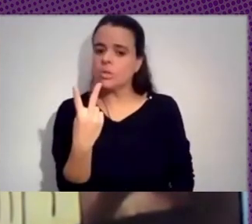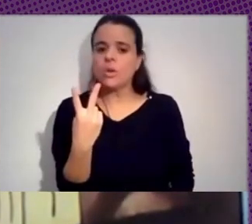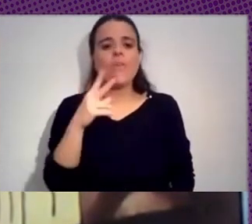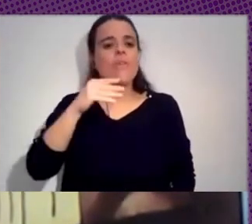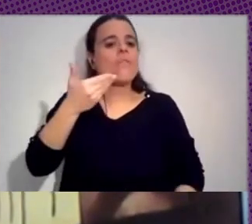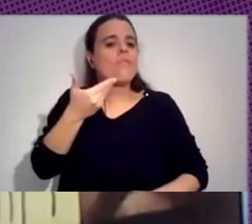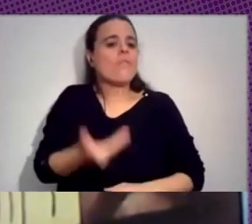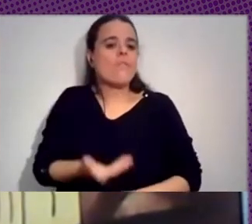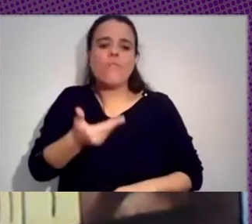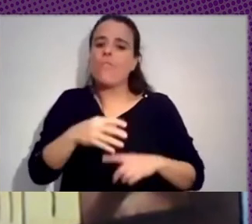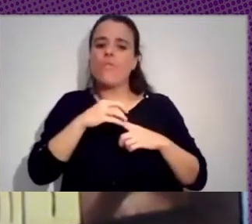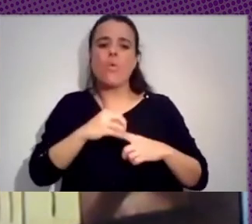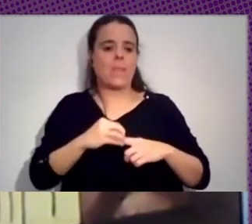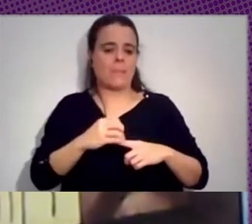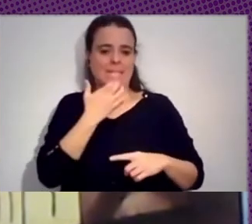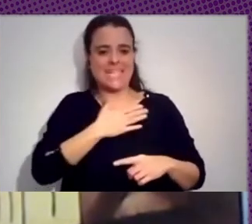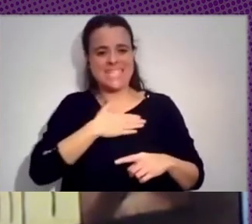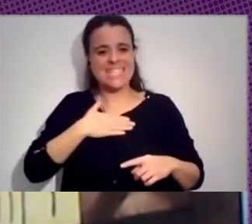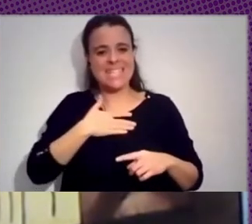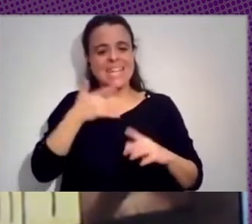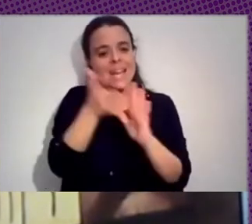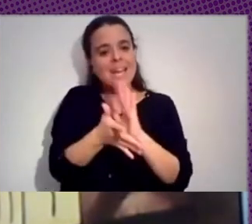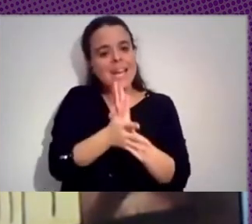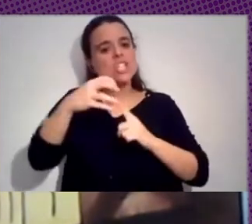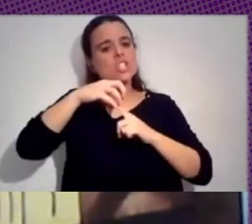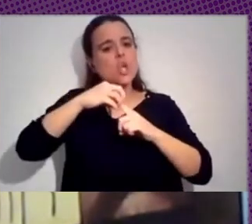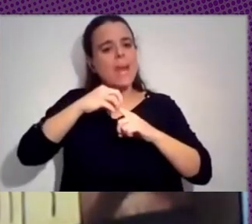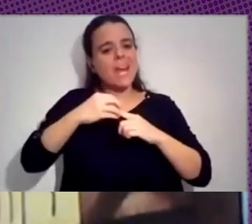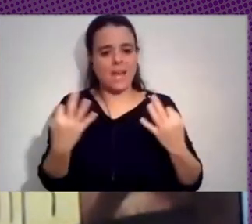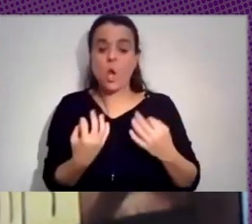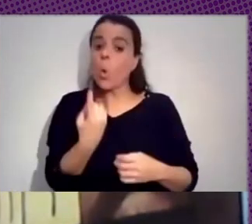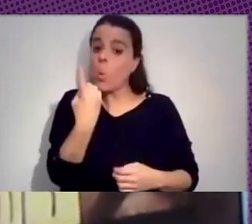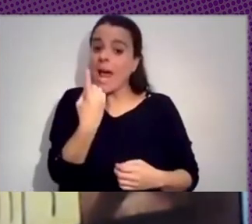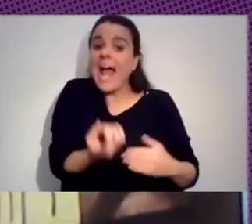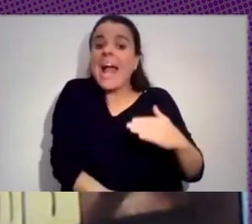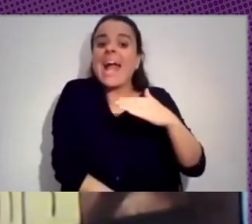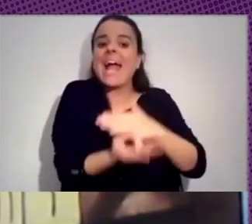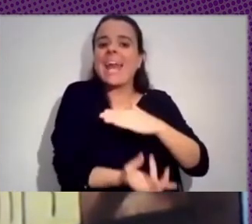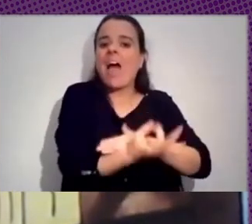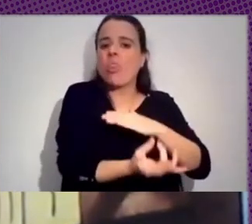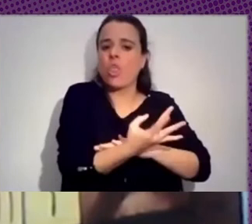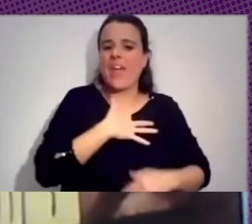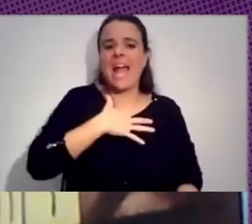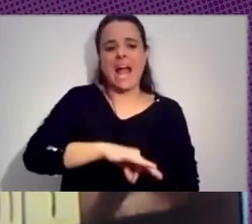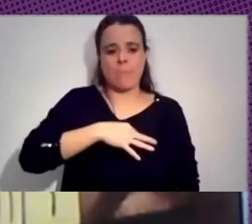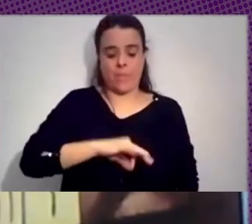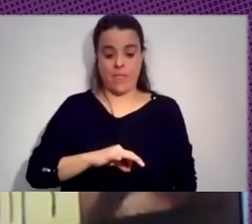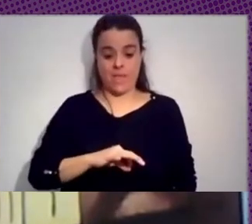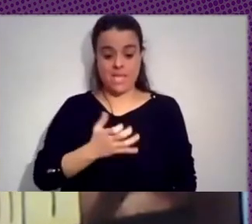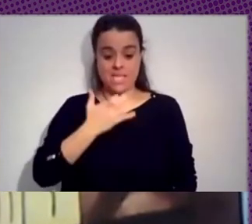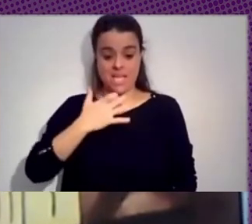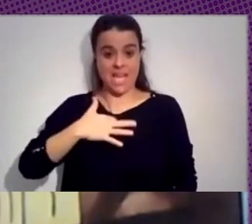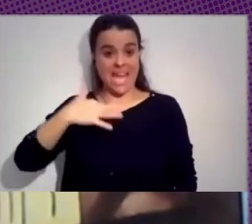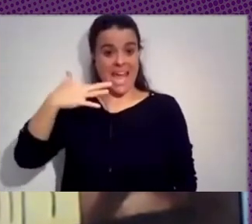soberanía en este campo. Una es la creación de capacidades. Sin capacidades propias es muy